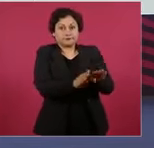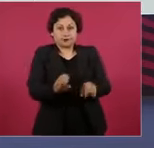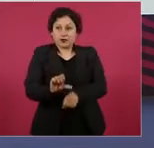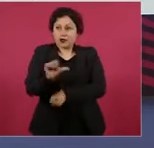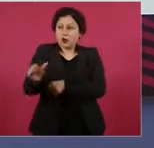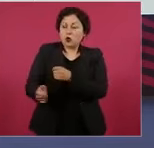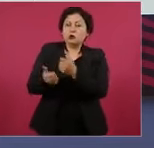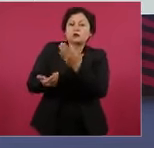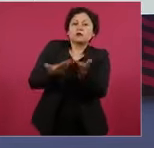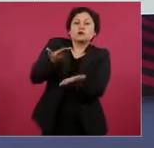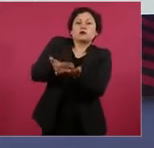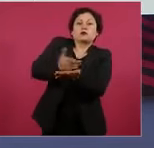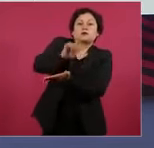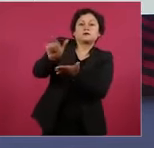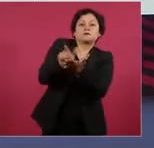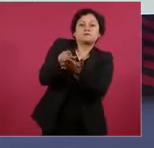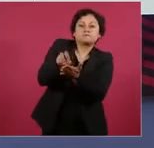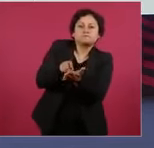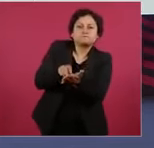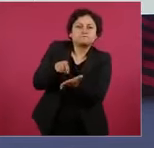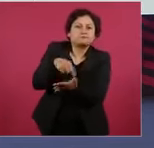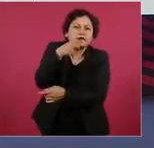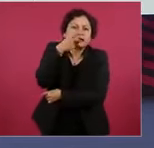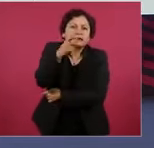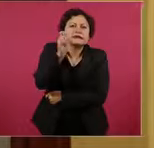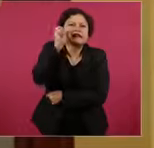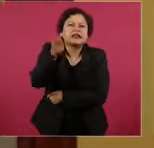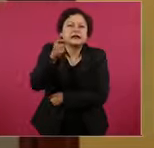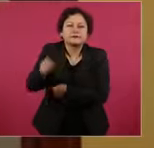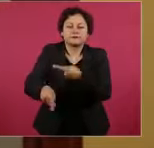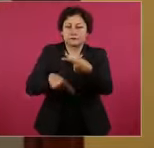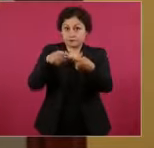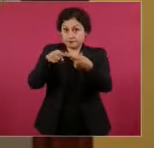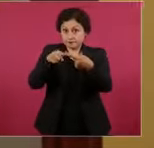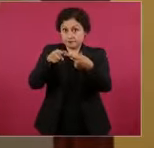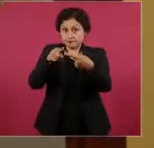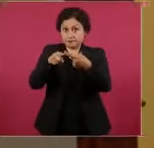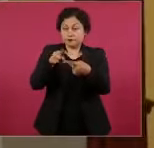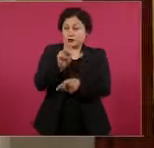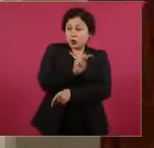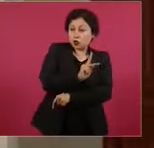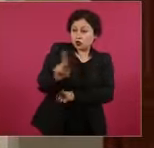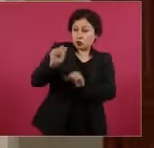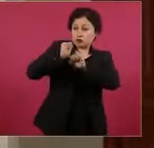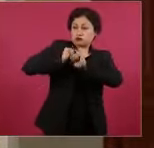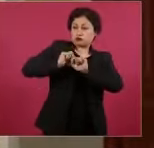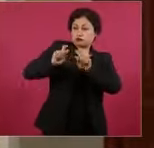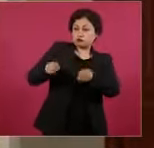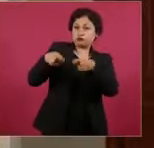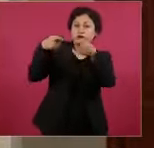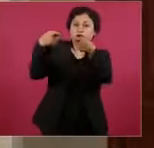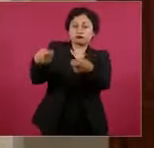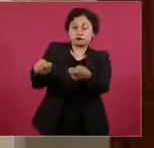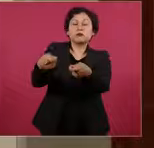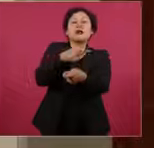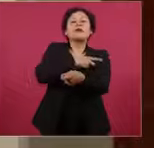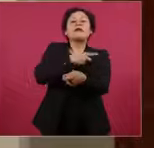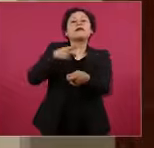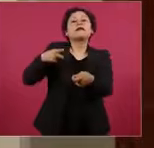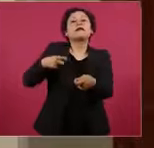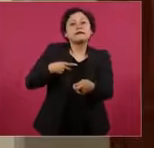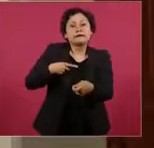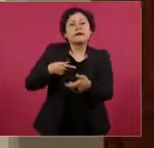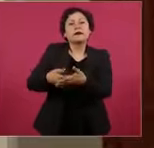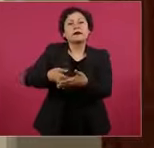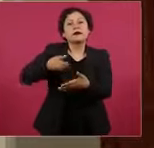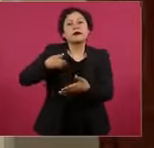Primer elemento. Que todos los cargos se elijan por el voto personal libre, directo y